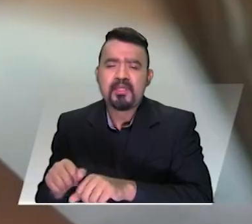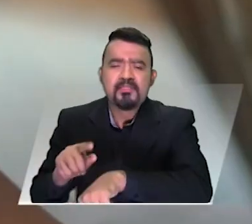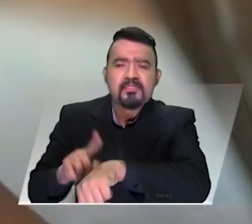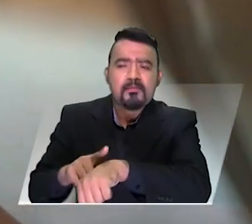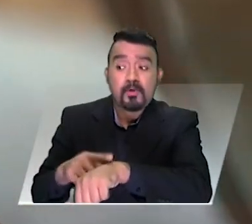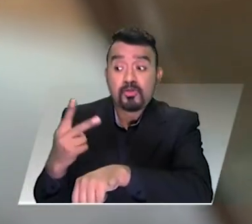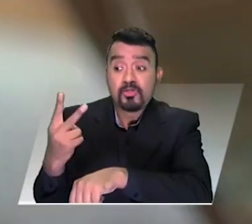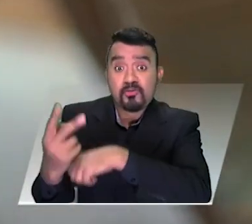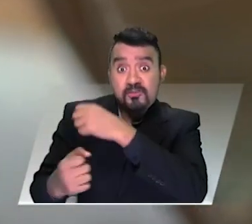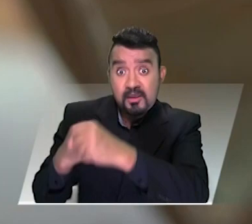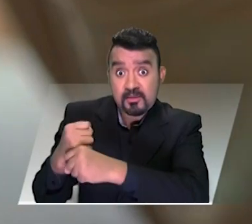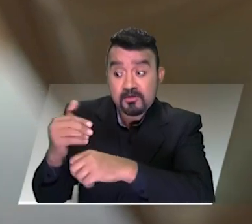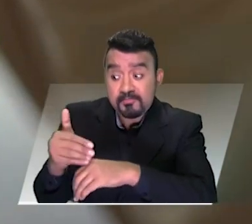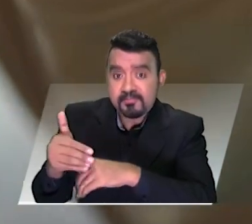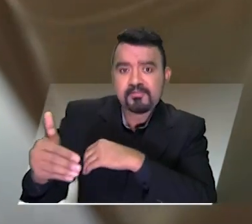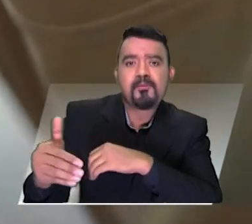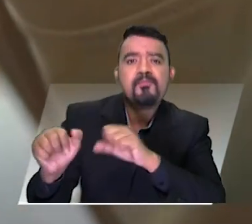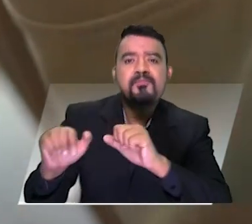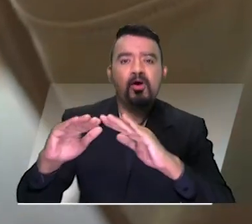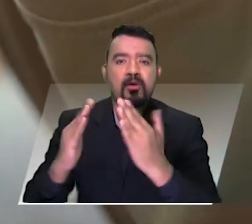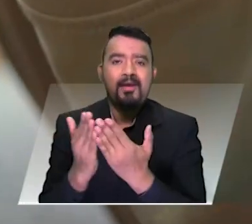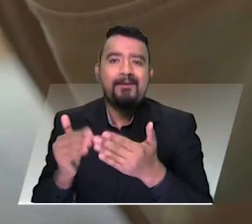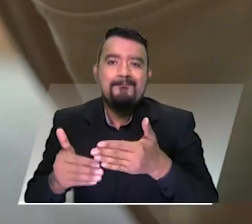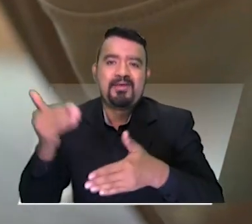plazo para que las instituciones educativas la adopten.